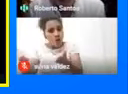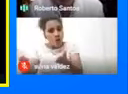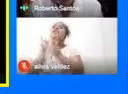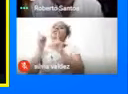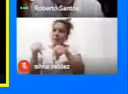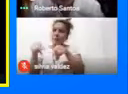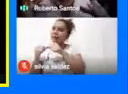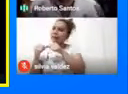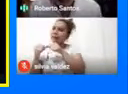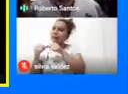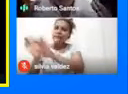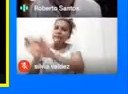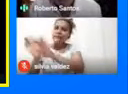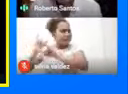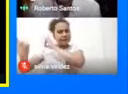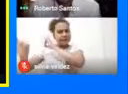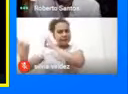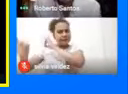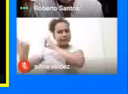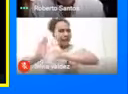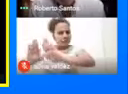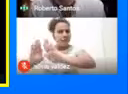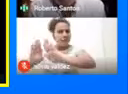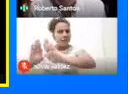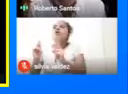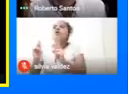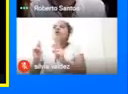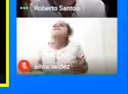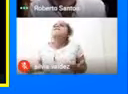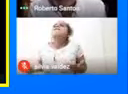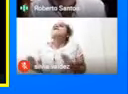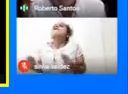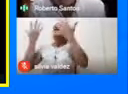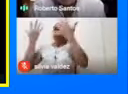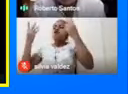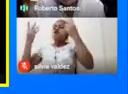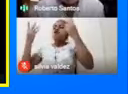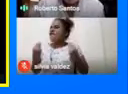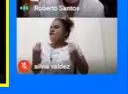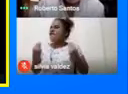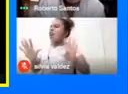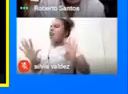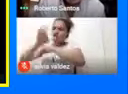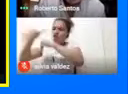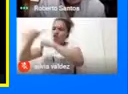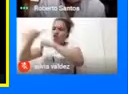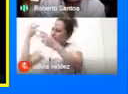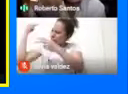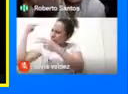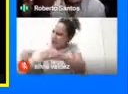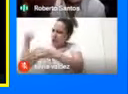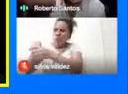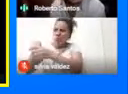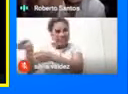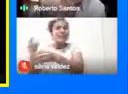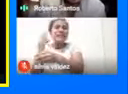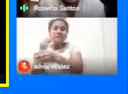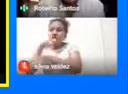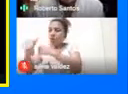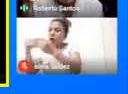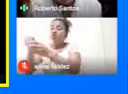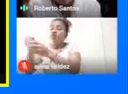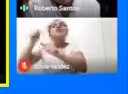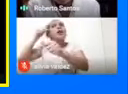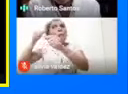Vivo Todo lo que Hay allí Que es Nuestra memoria Y esa relación Tan